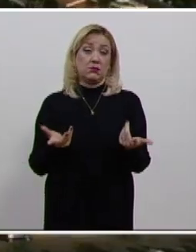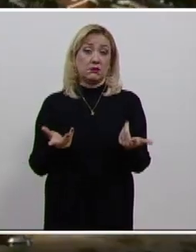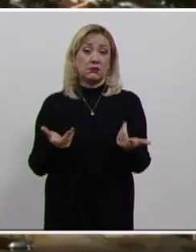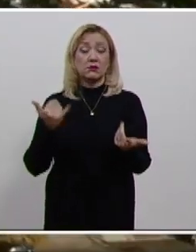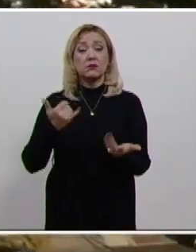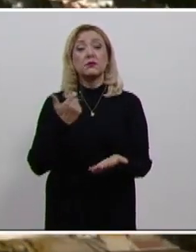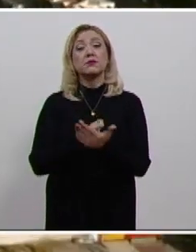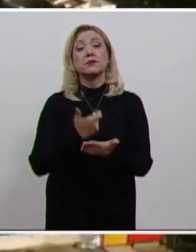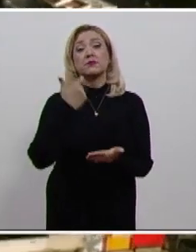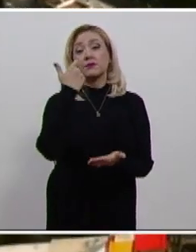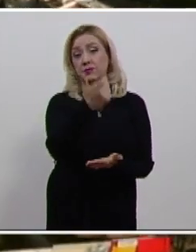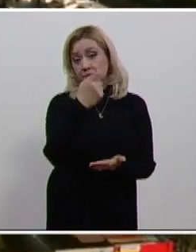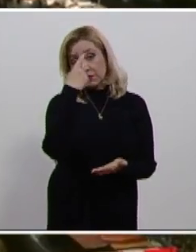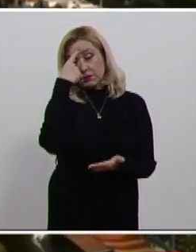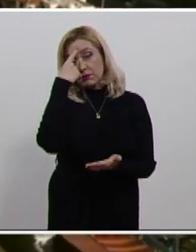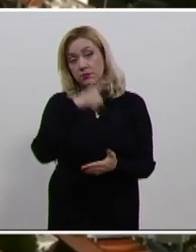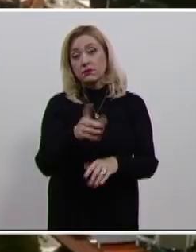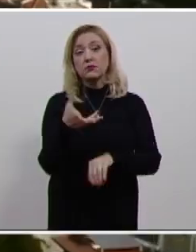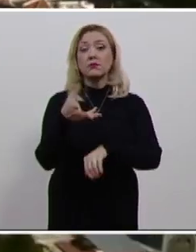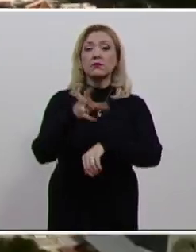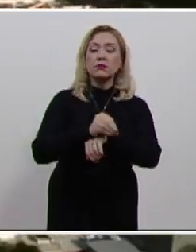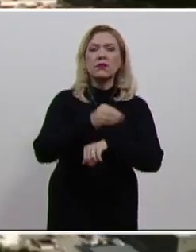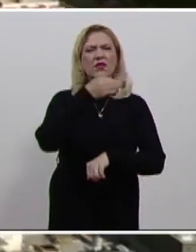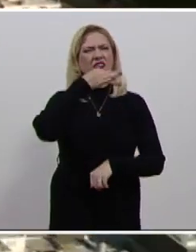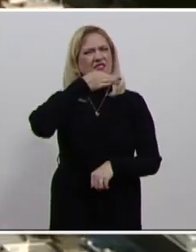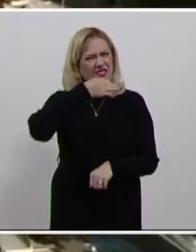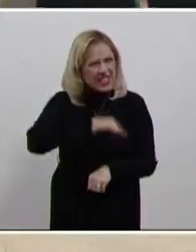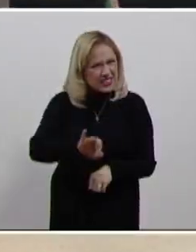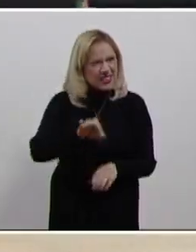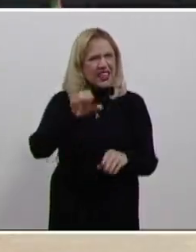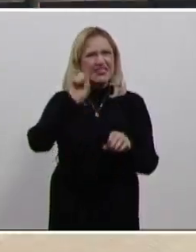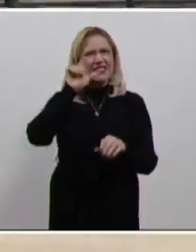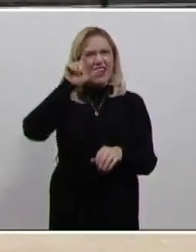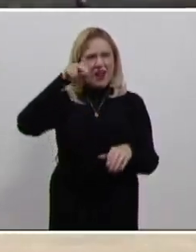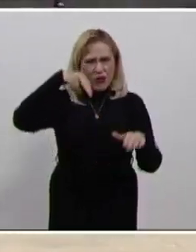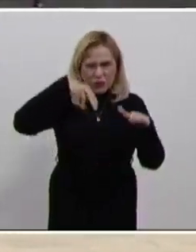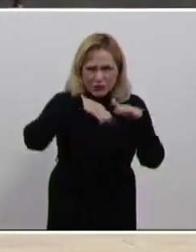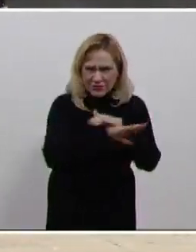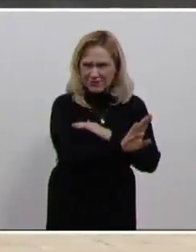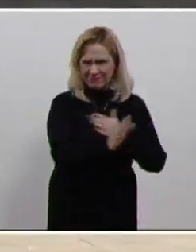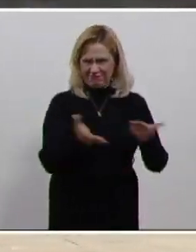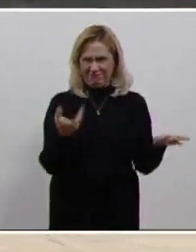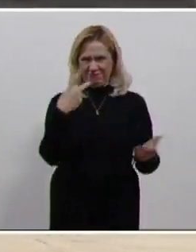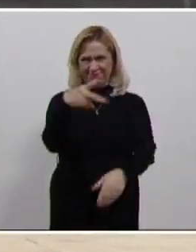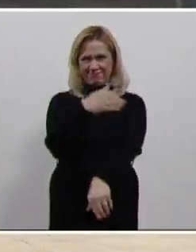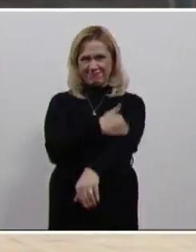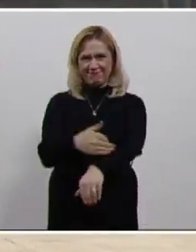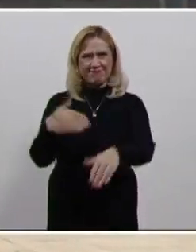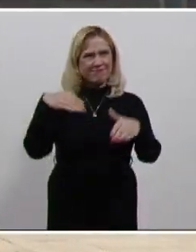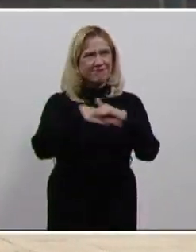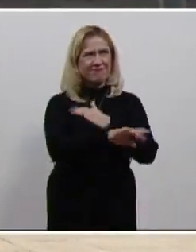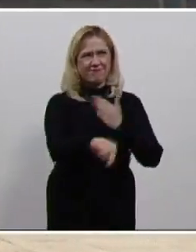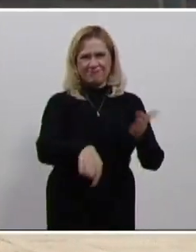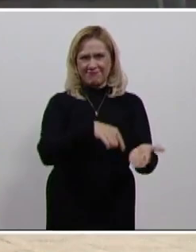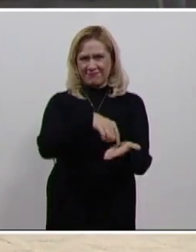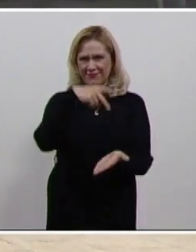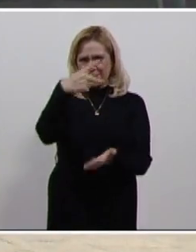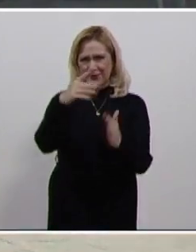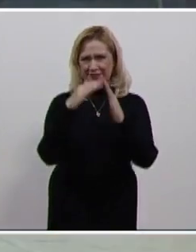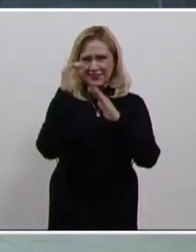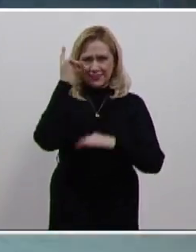pago de derechos para la obtención de permisos para fiestas sociales o familiares, lo que afectaba, se indica injustificadamente,